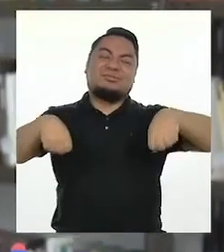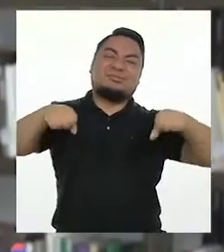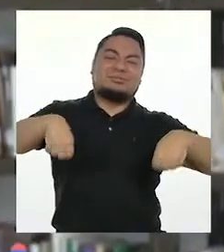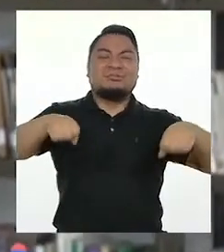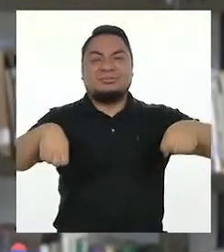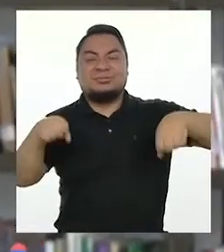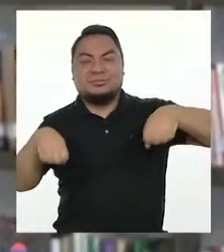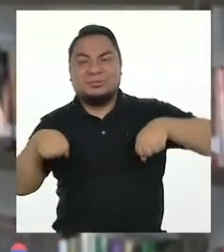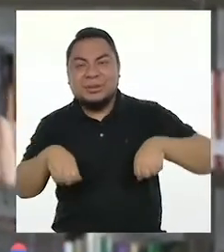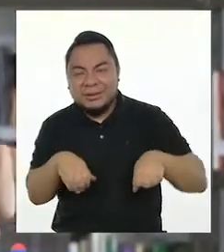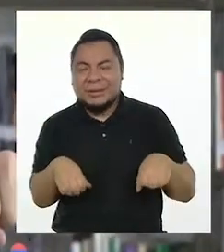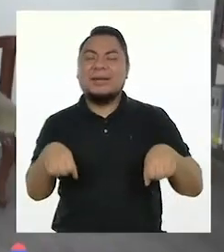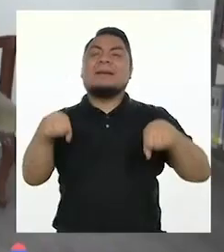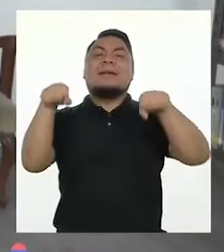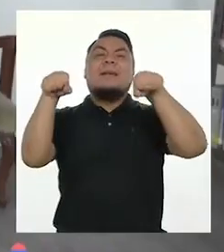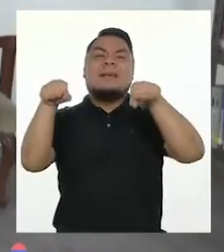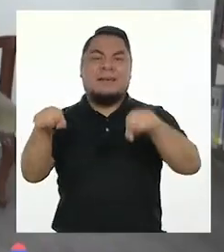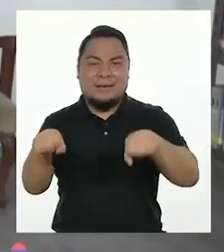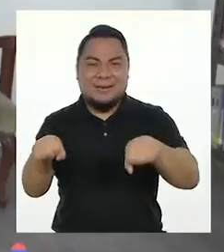¡Uh!